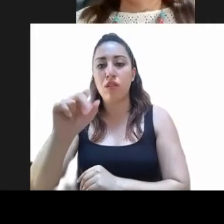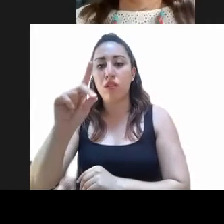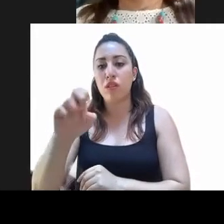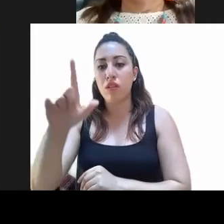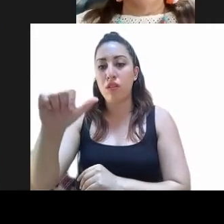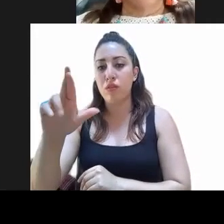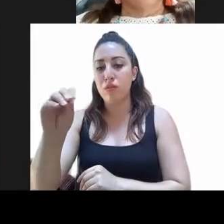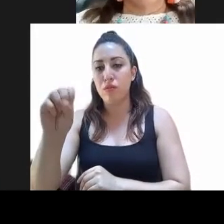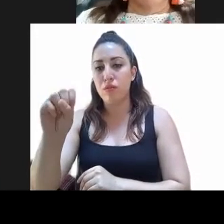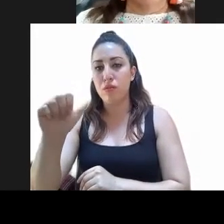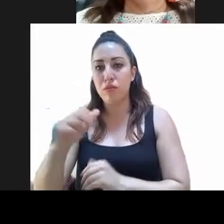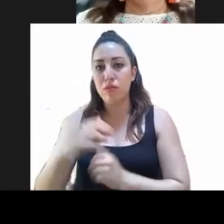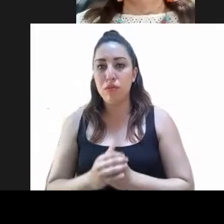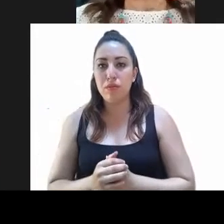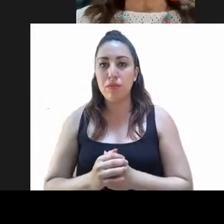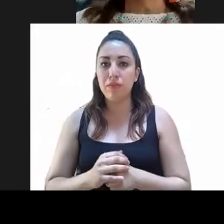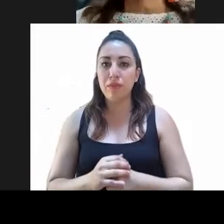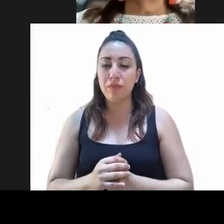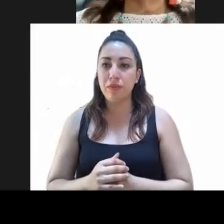María Guadalupe Chavira de la Rosa.